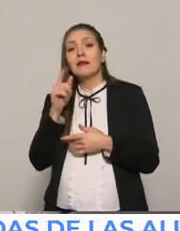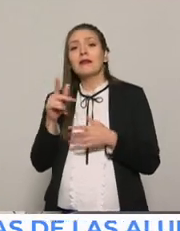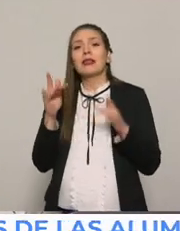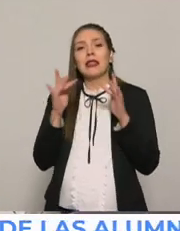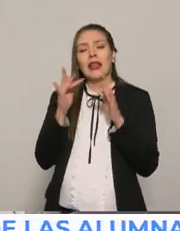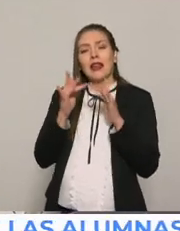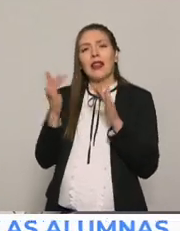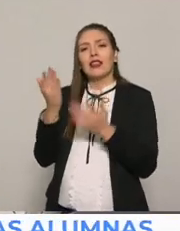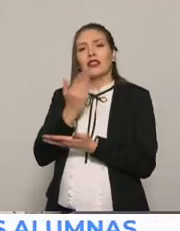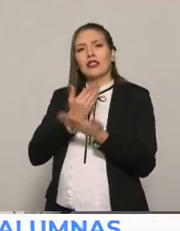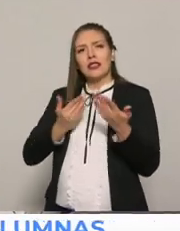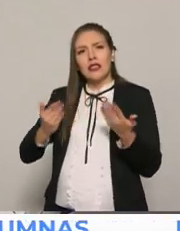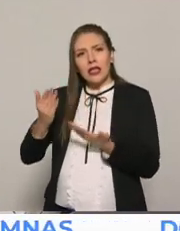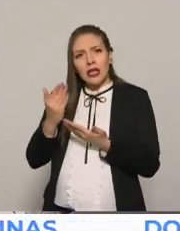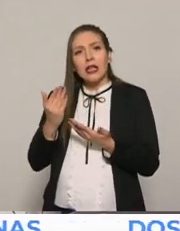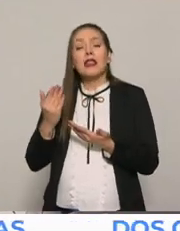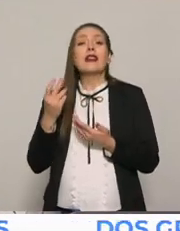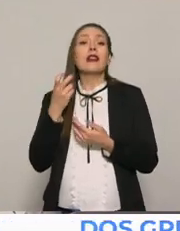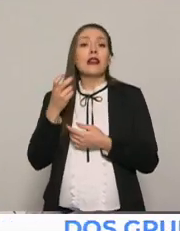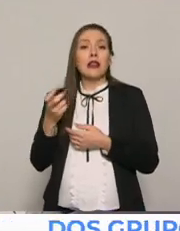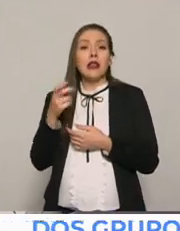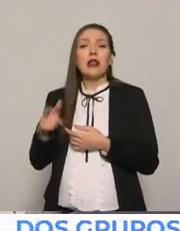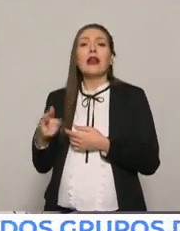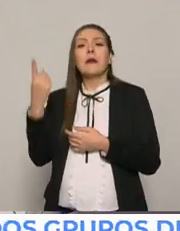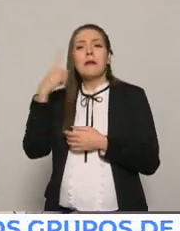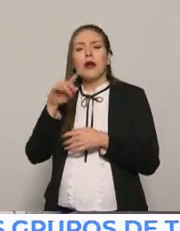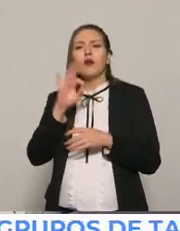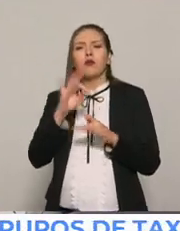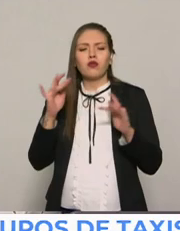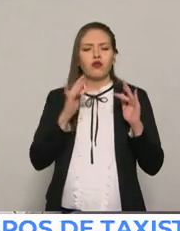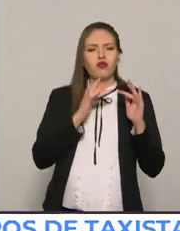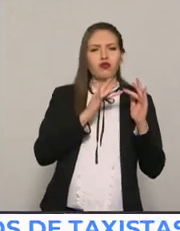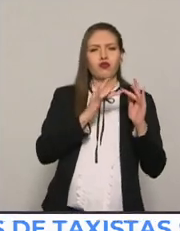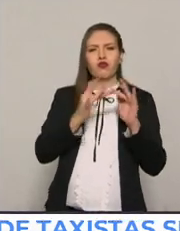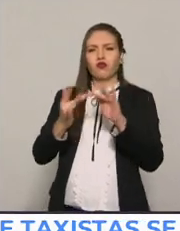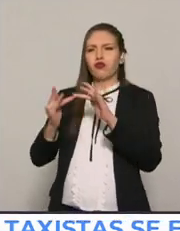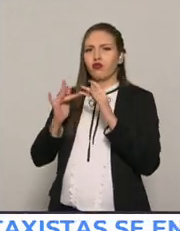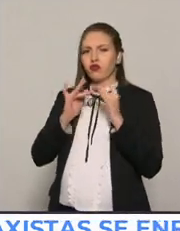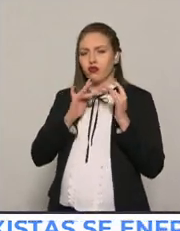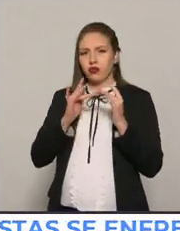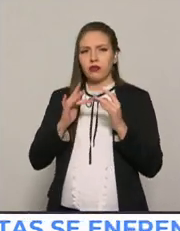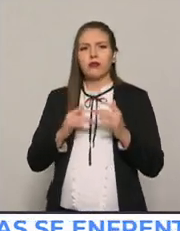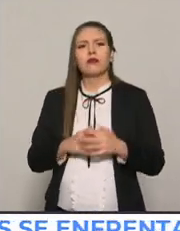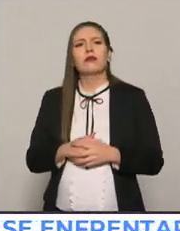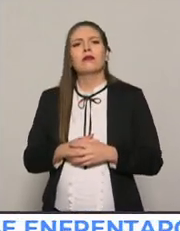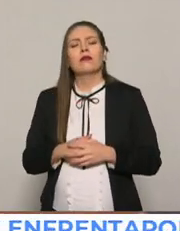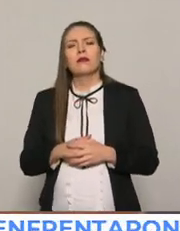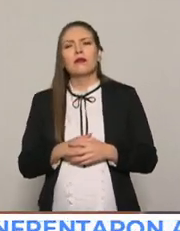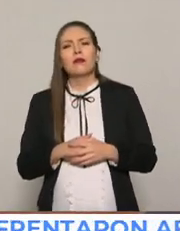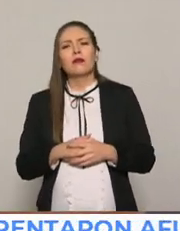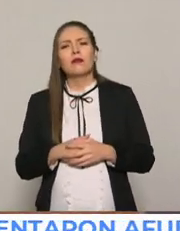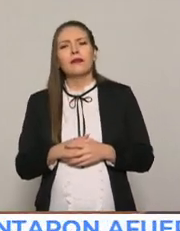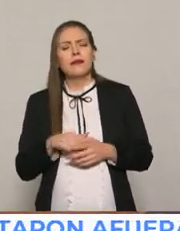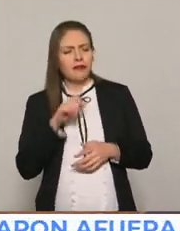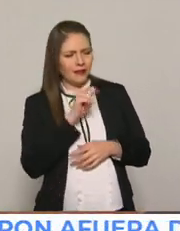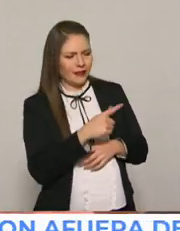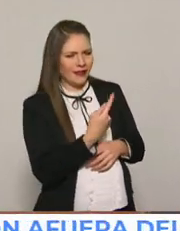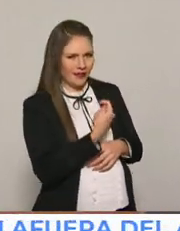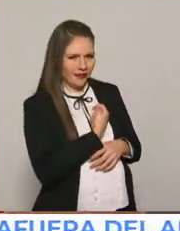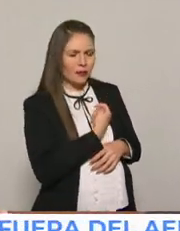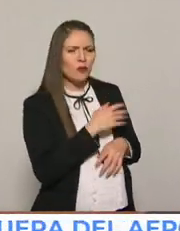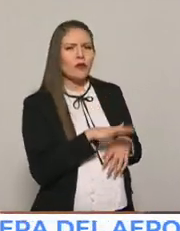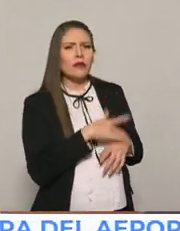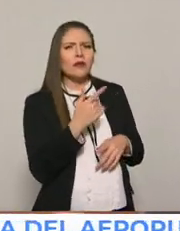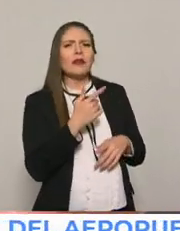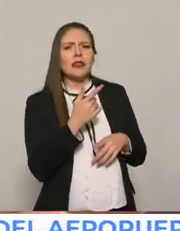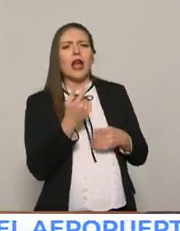mecanismos están hechos para que estés conectado. Ya que hablas de este tema de la identidad, ¿por qué unos sí y otros no? Aunque todos